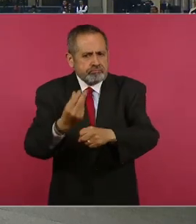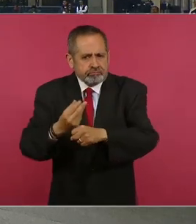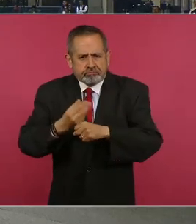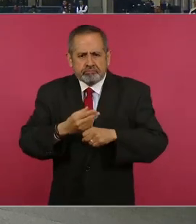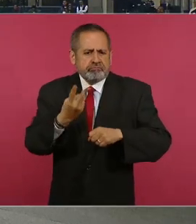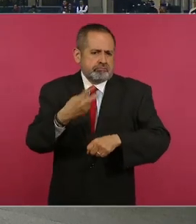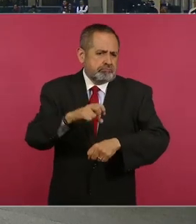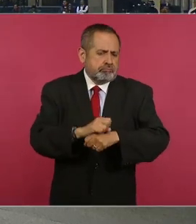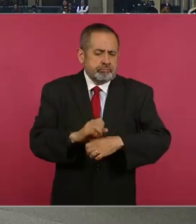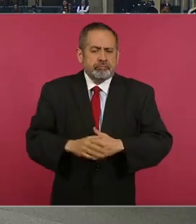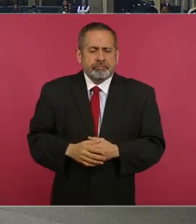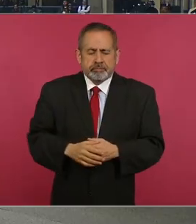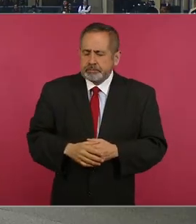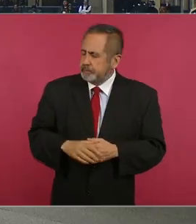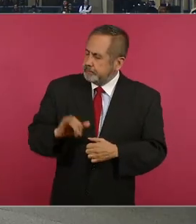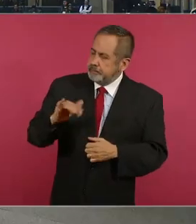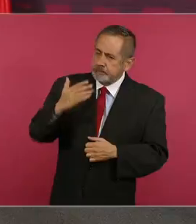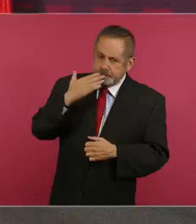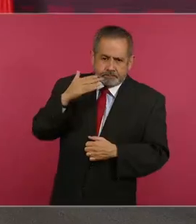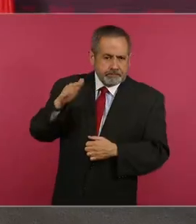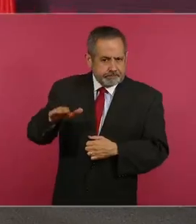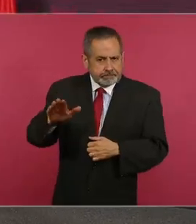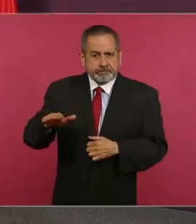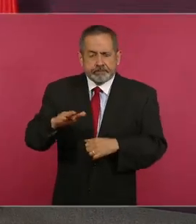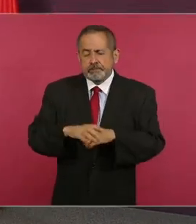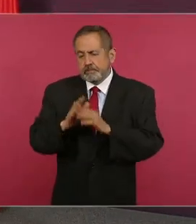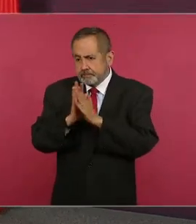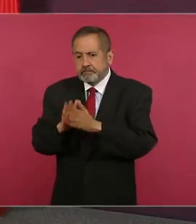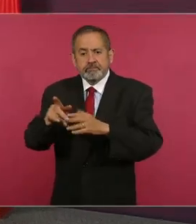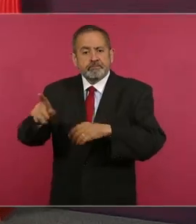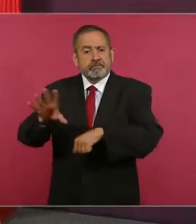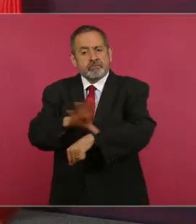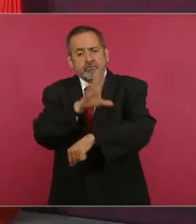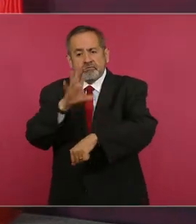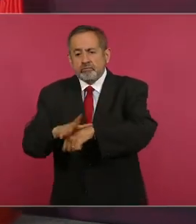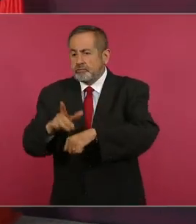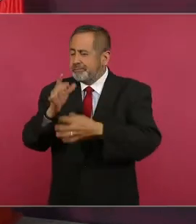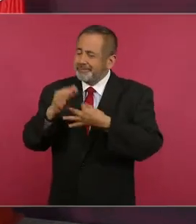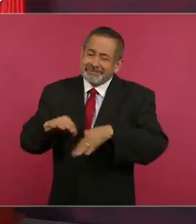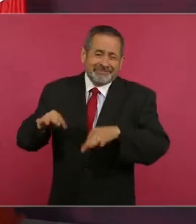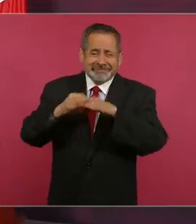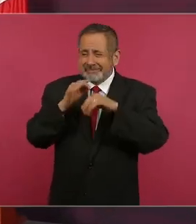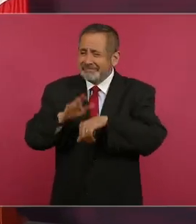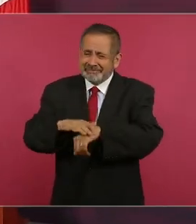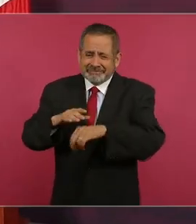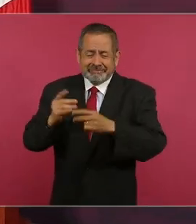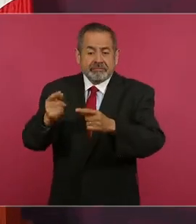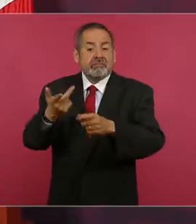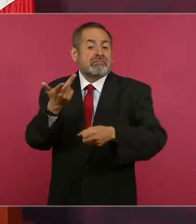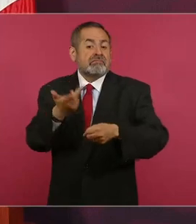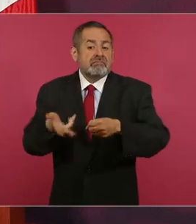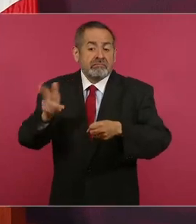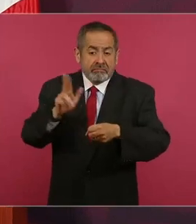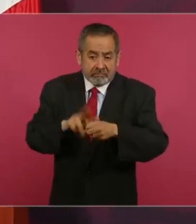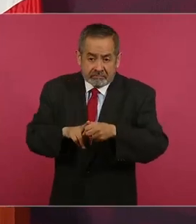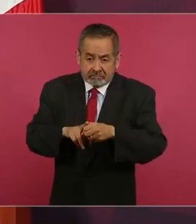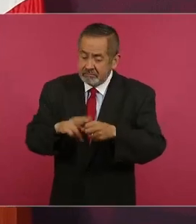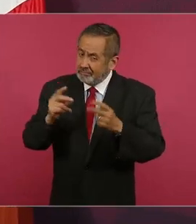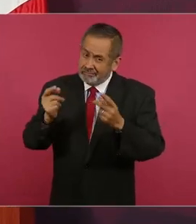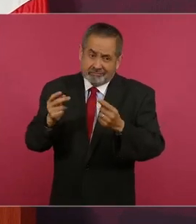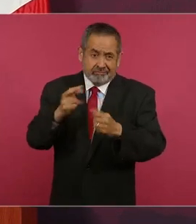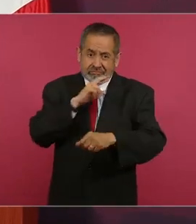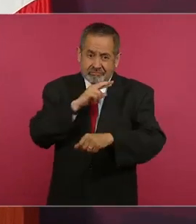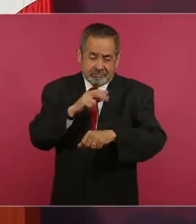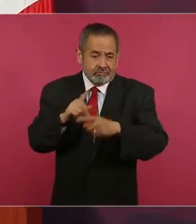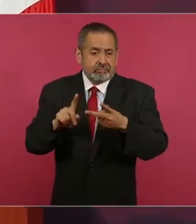ahí encargarles la electrificación, desde luego como lo están haciendo de hospitales, las